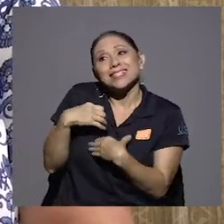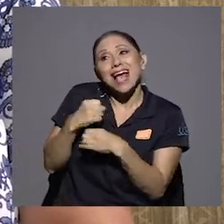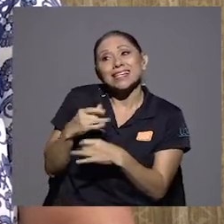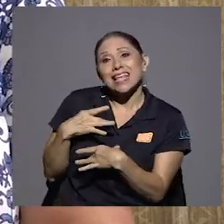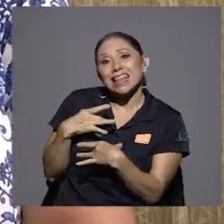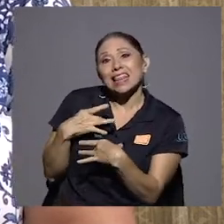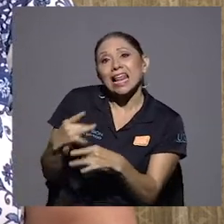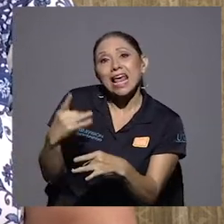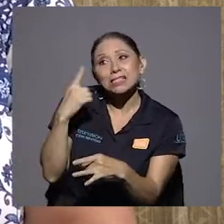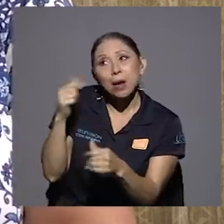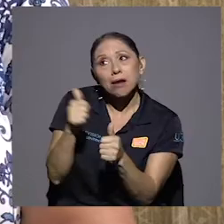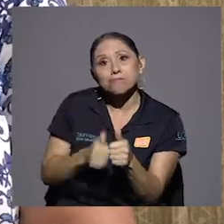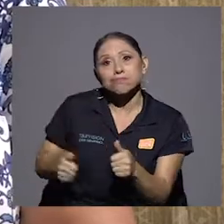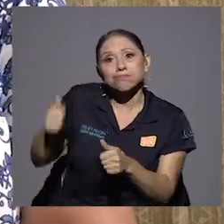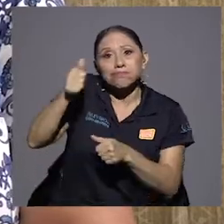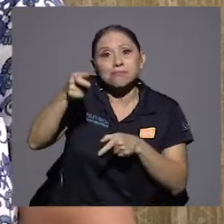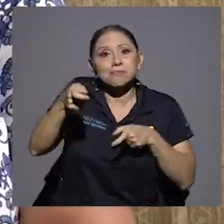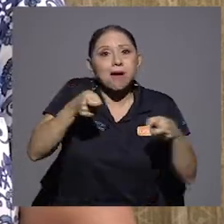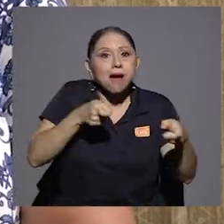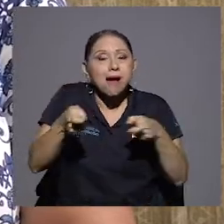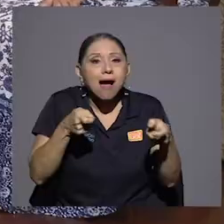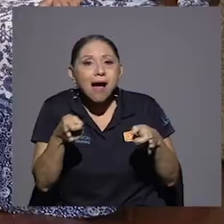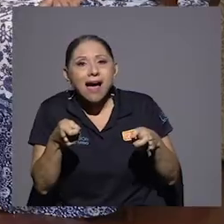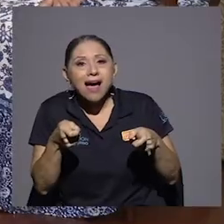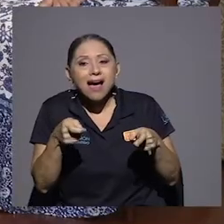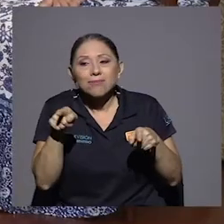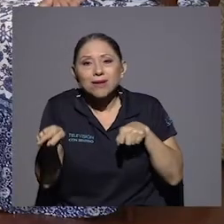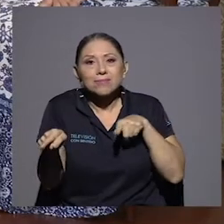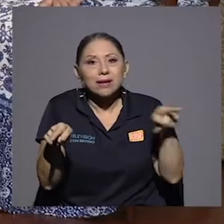particular por gobernar de una forma u otra.